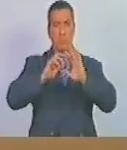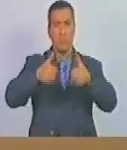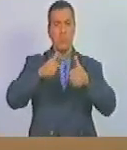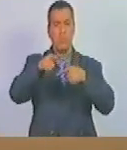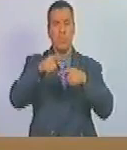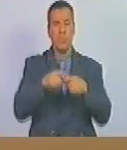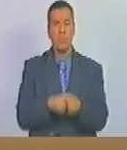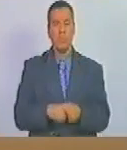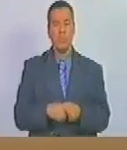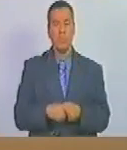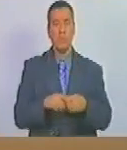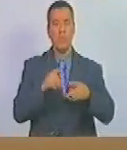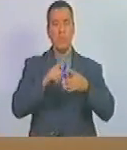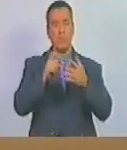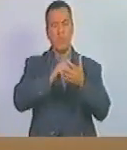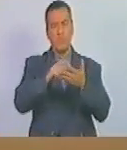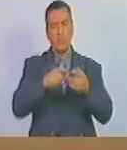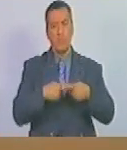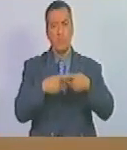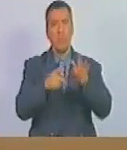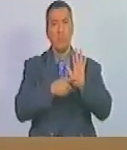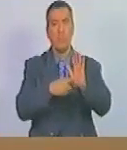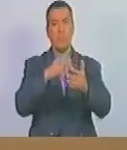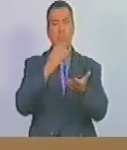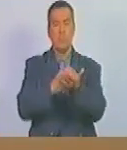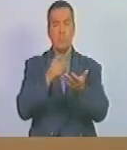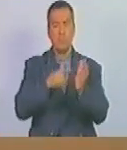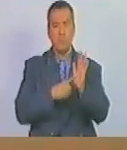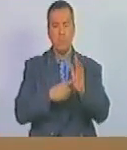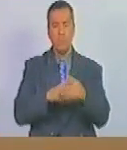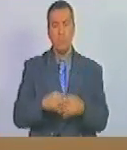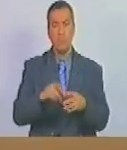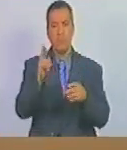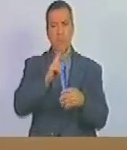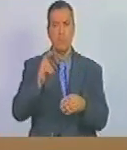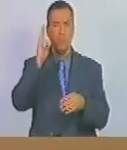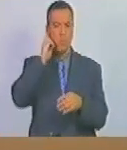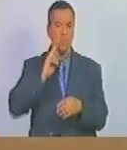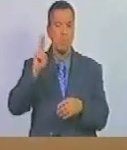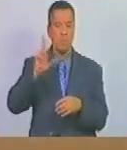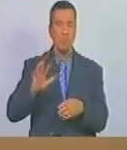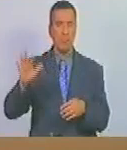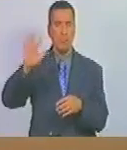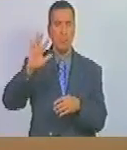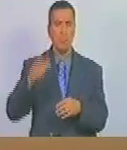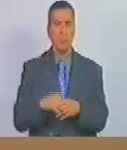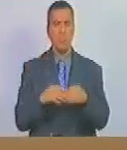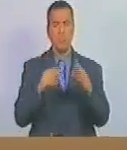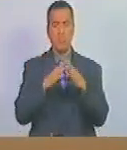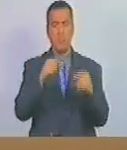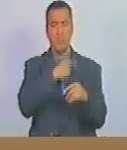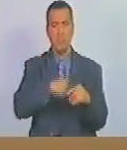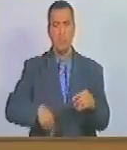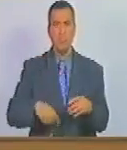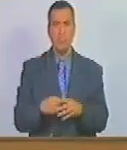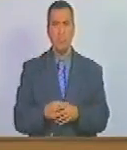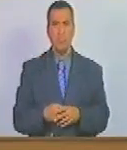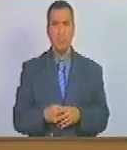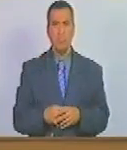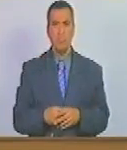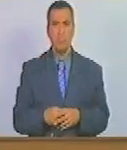vigencia a partir de su publicación en la Gaceta Oficial de la República Bolivariana de Venezuela esto sea no presidente